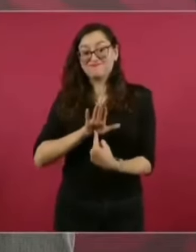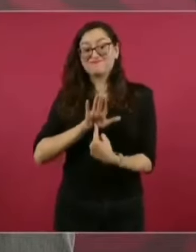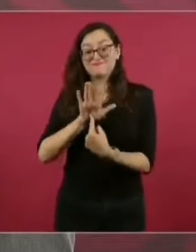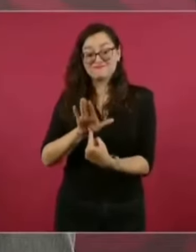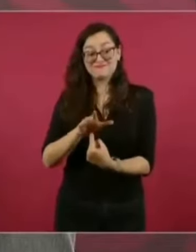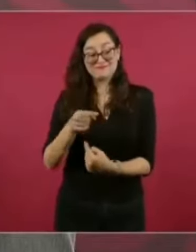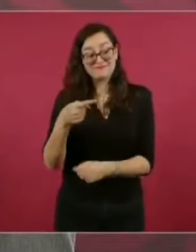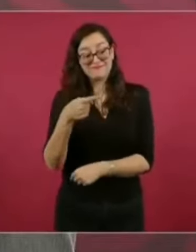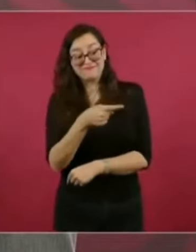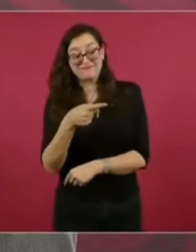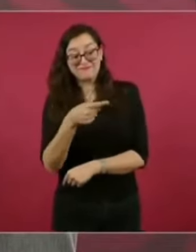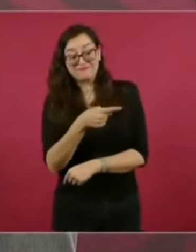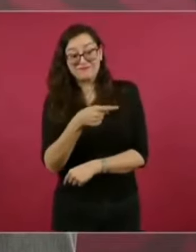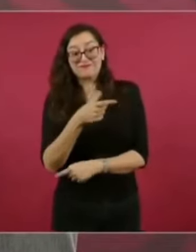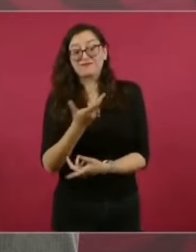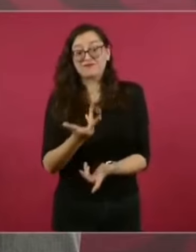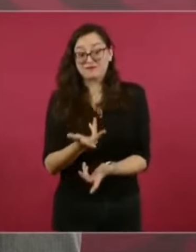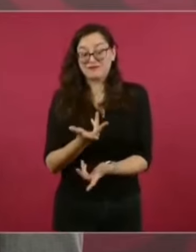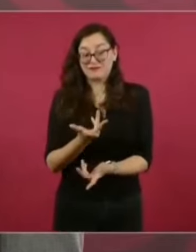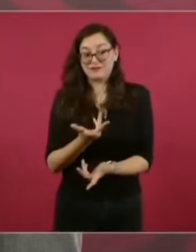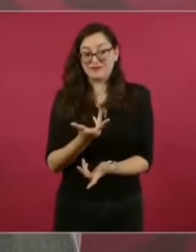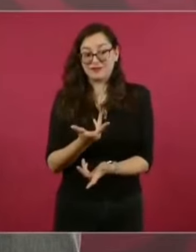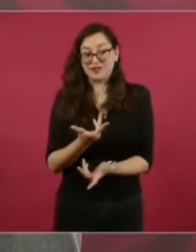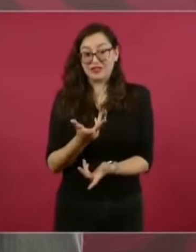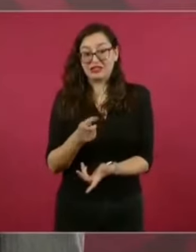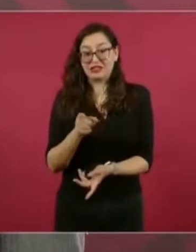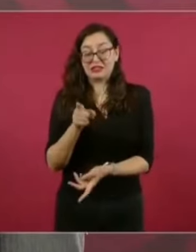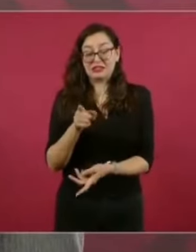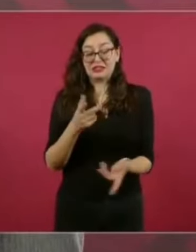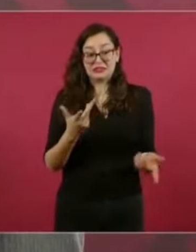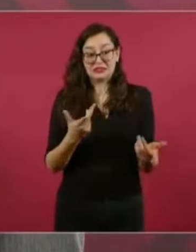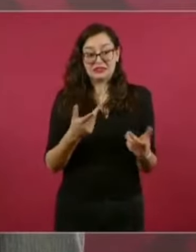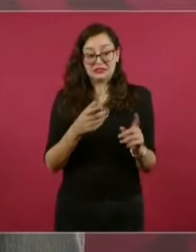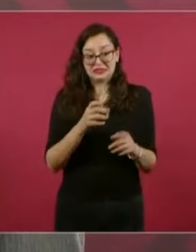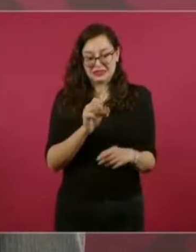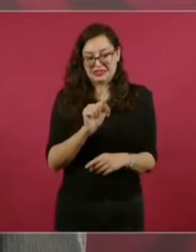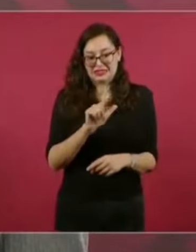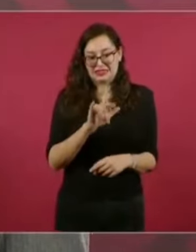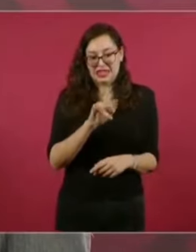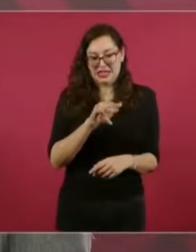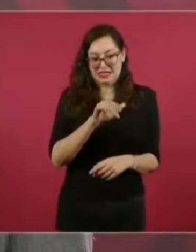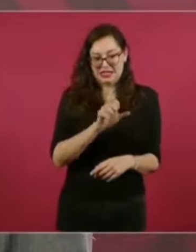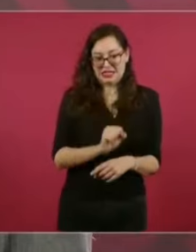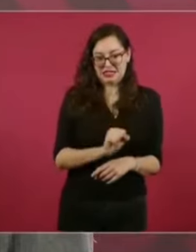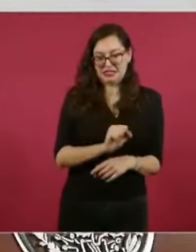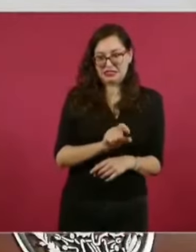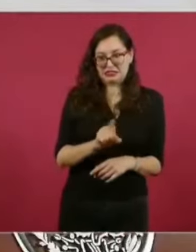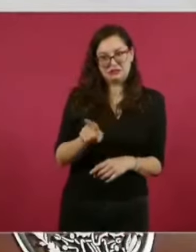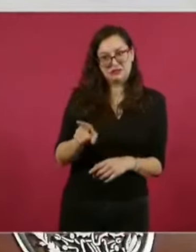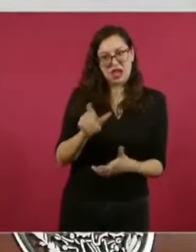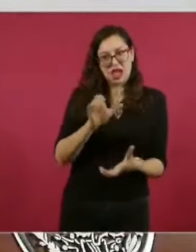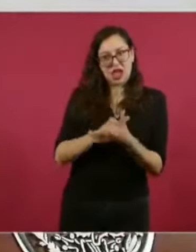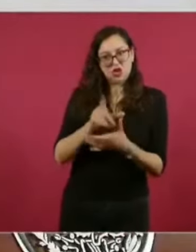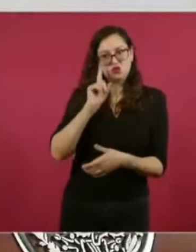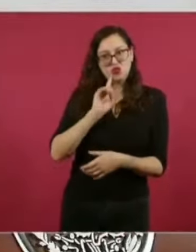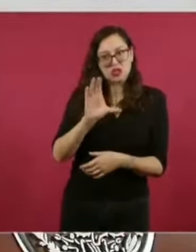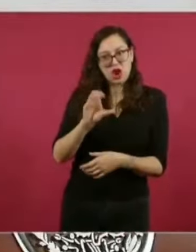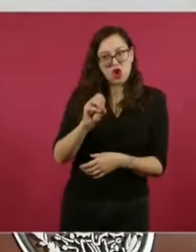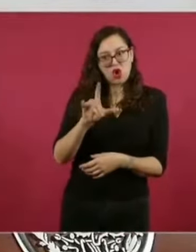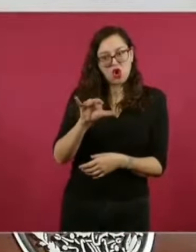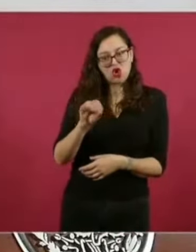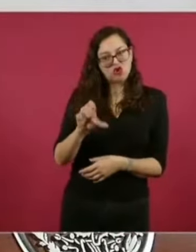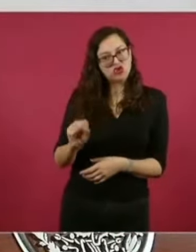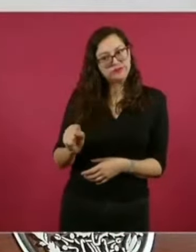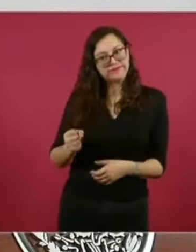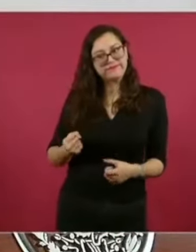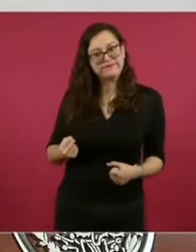de cómo la esposa del asesinato de Colosio le daba miedo a Salinas y la gente cercana a Salinas,